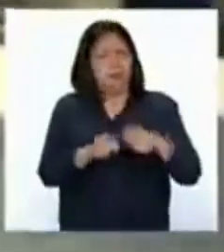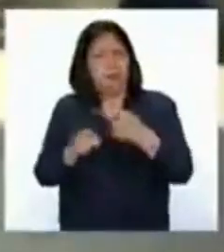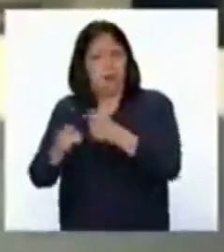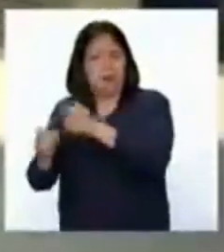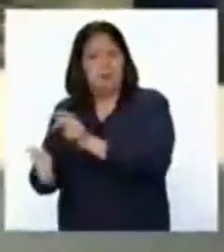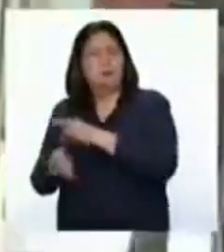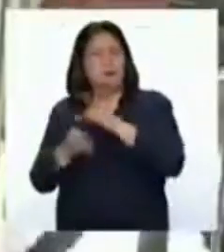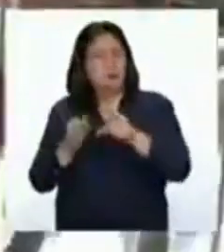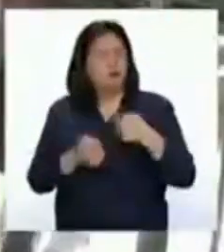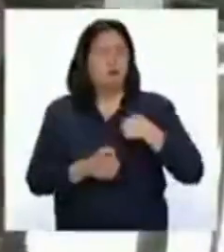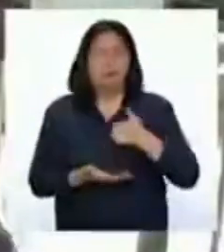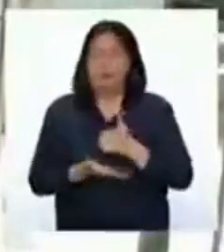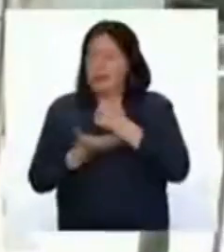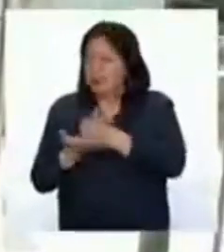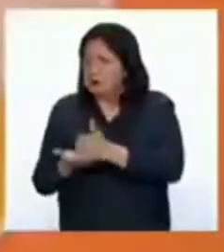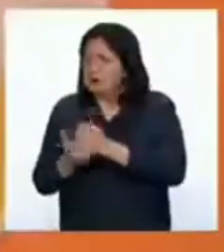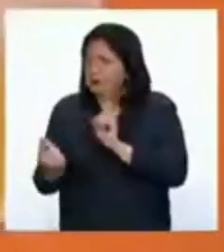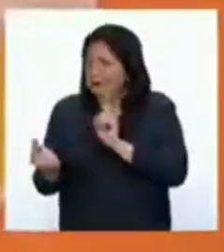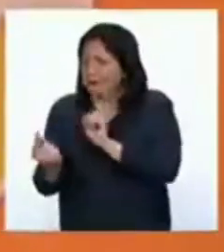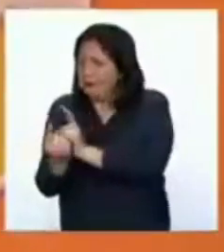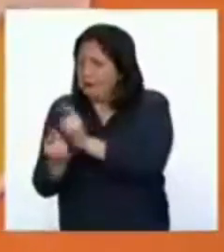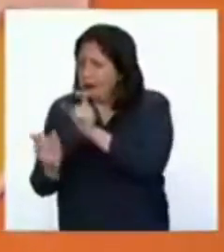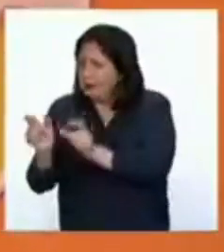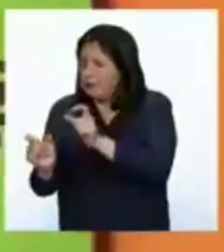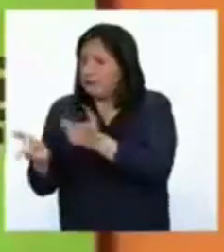nos ayuda a estar cerca a la población.